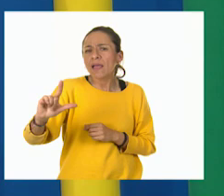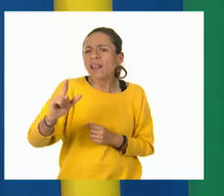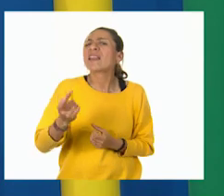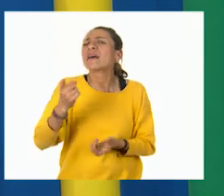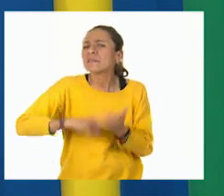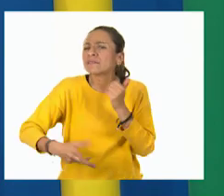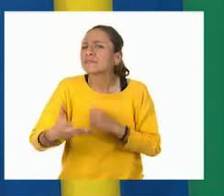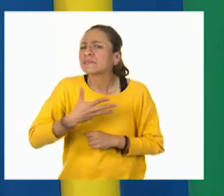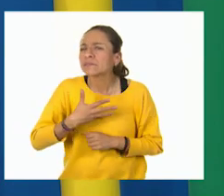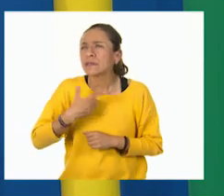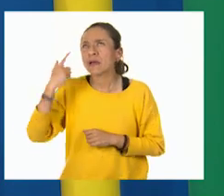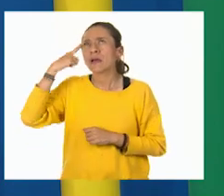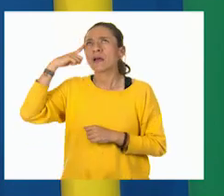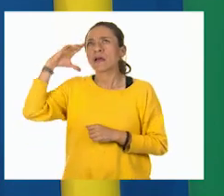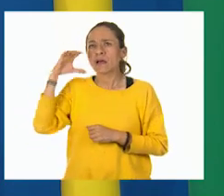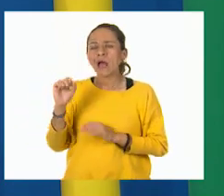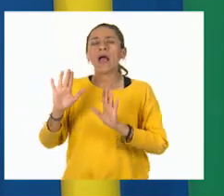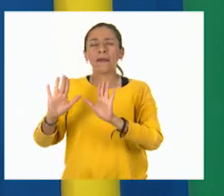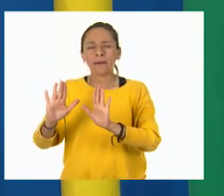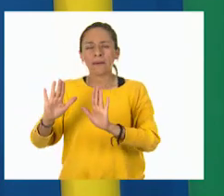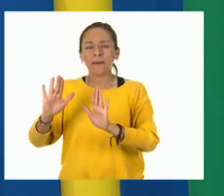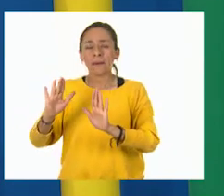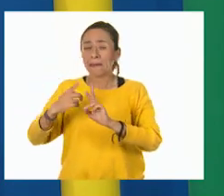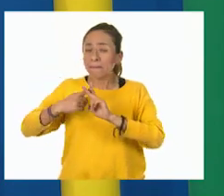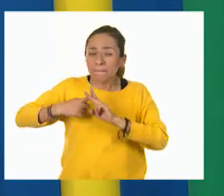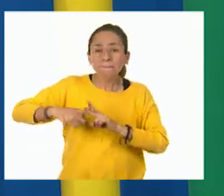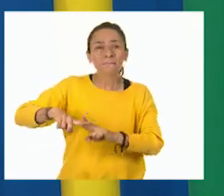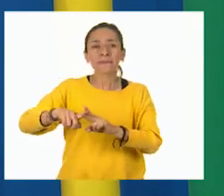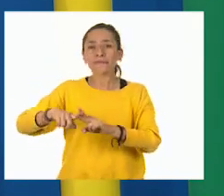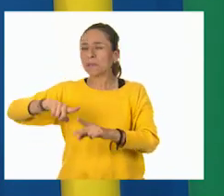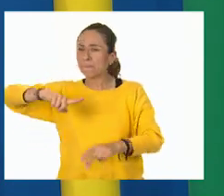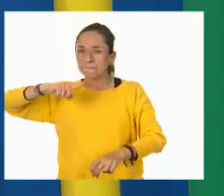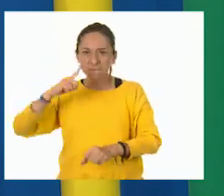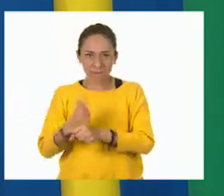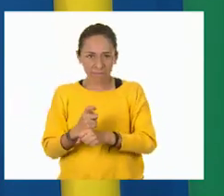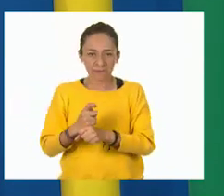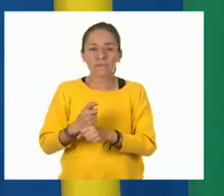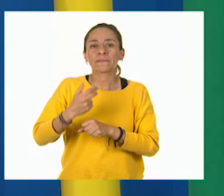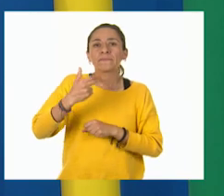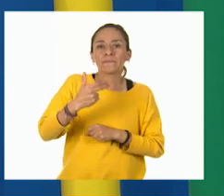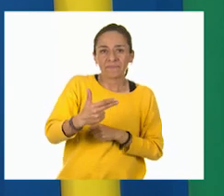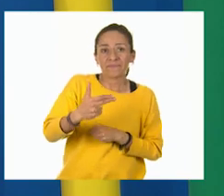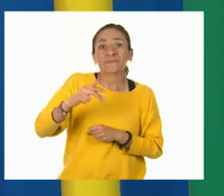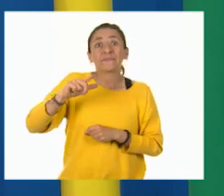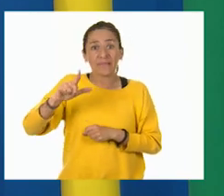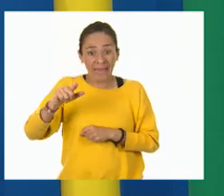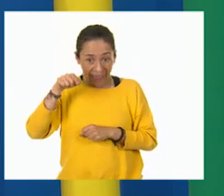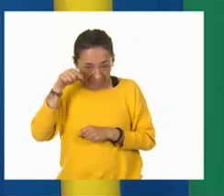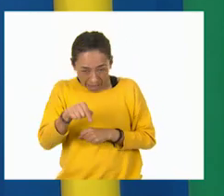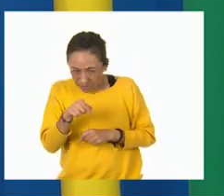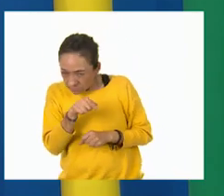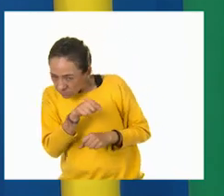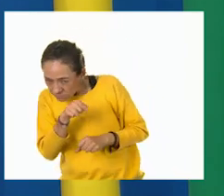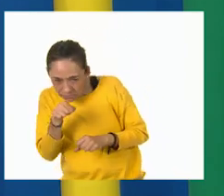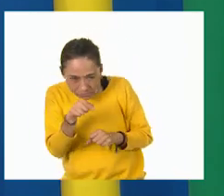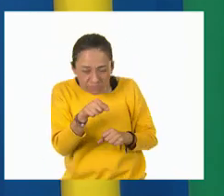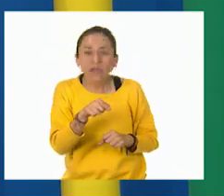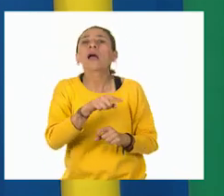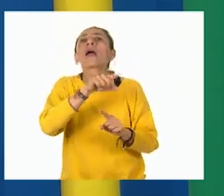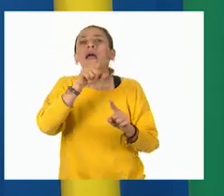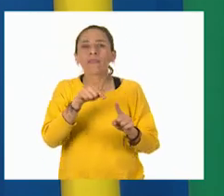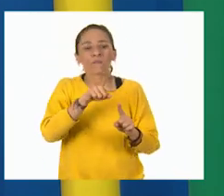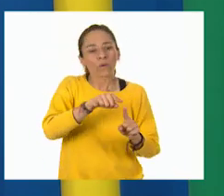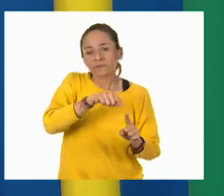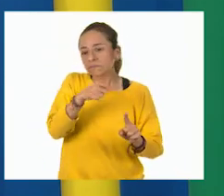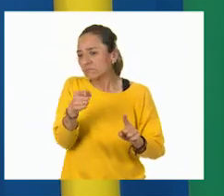tengo, maestro. Primero me ubico en el hectolitro. En el hectolitro. Y solo tengo que multiplicar